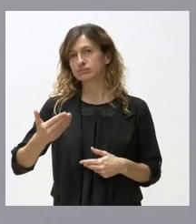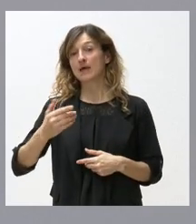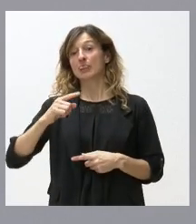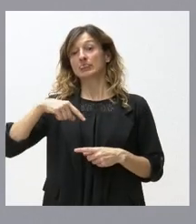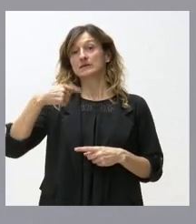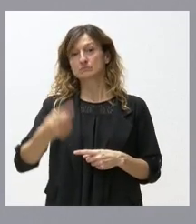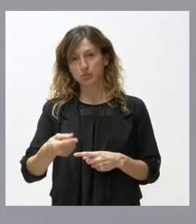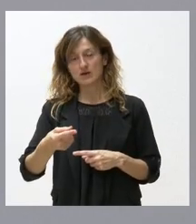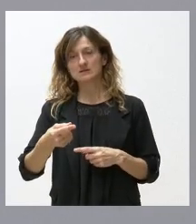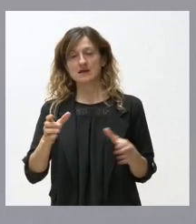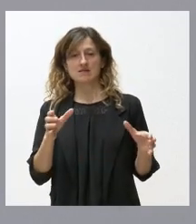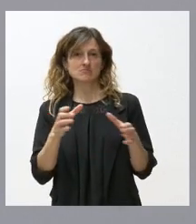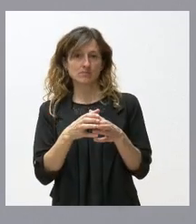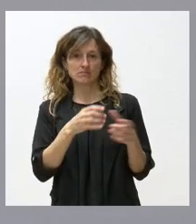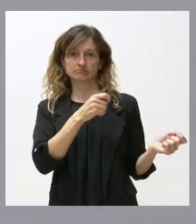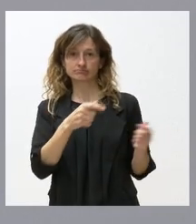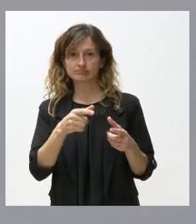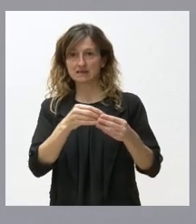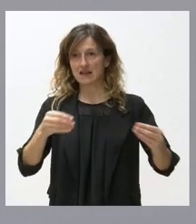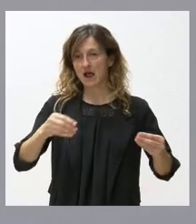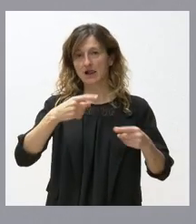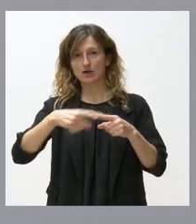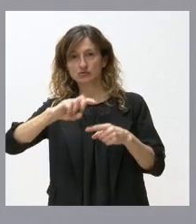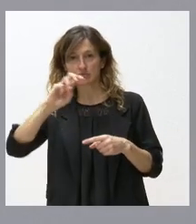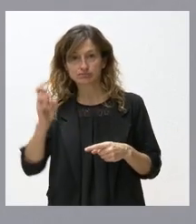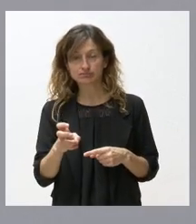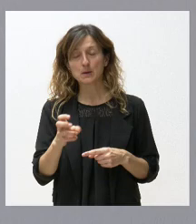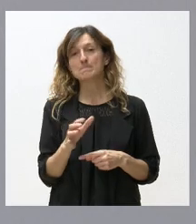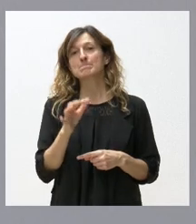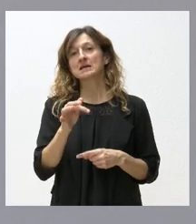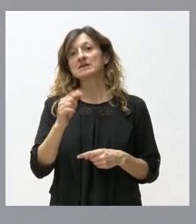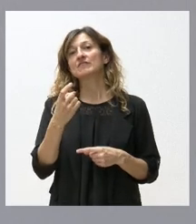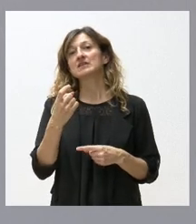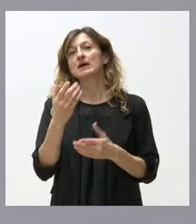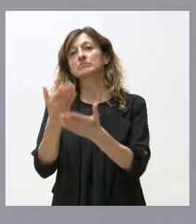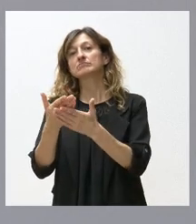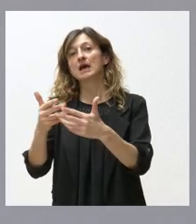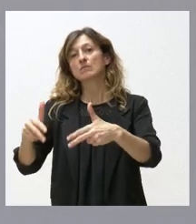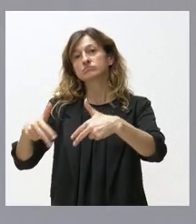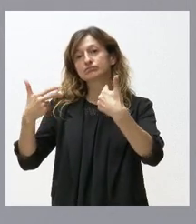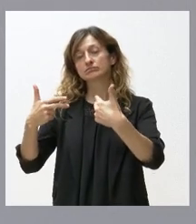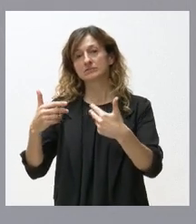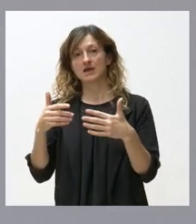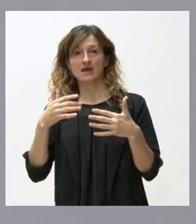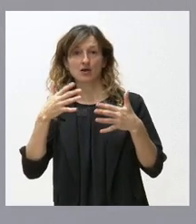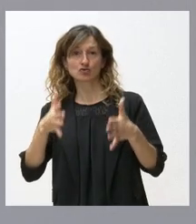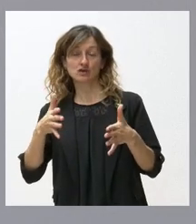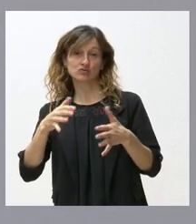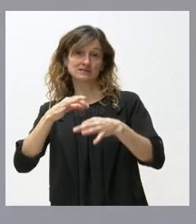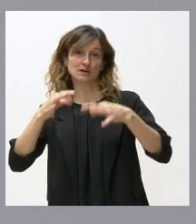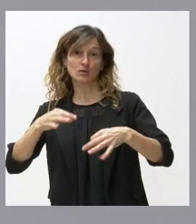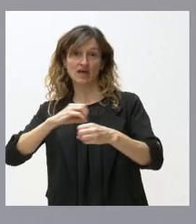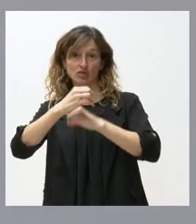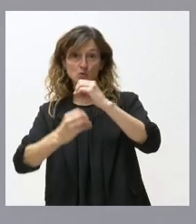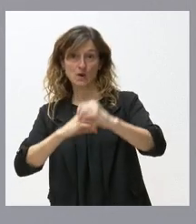de la obra lleve bien el equipamiento y junto con el equipamiento luego tendremos que obtener la autorización del consejo de seguridad nuclear para operar esa